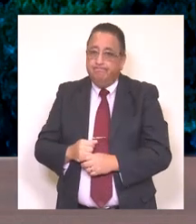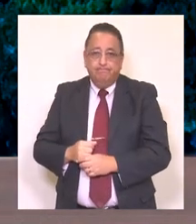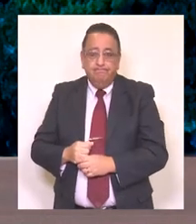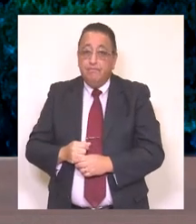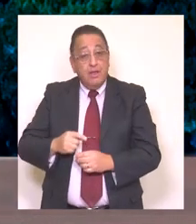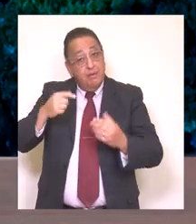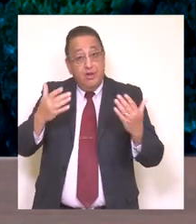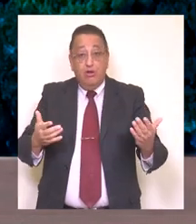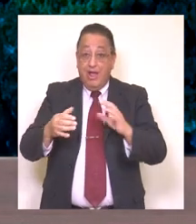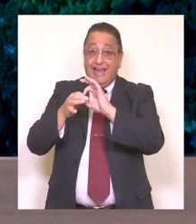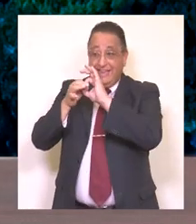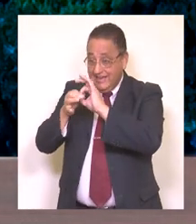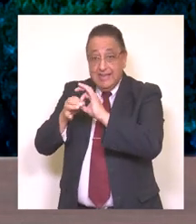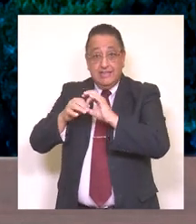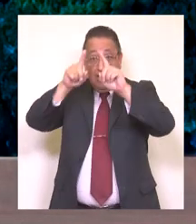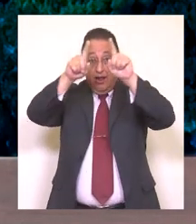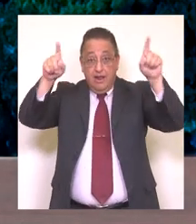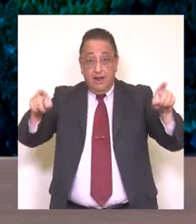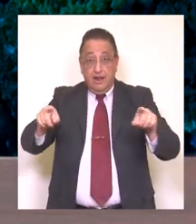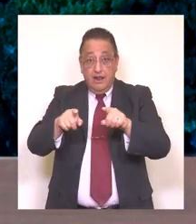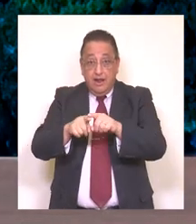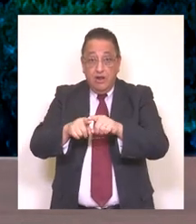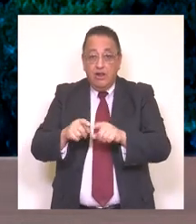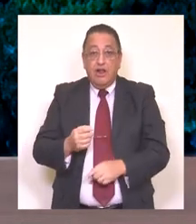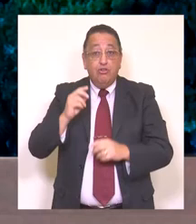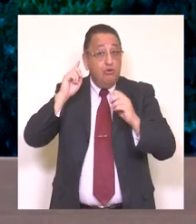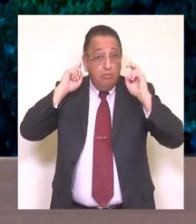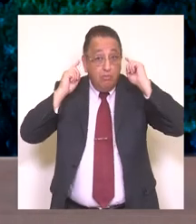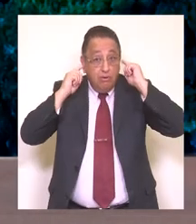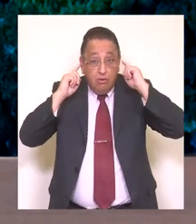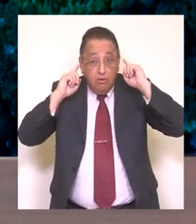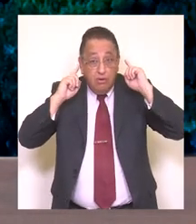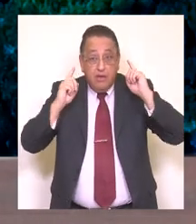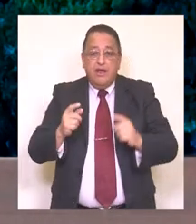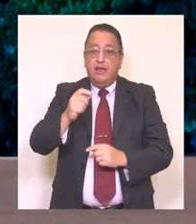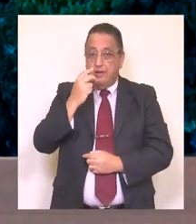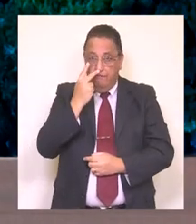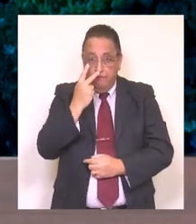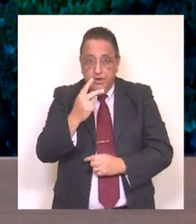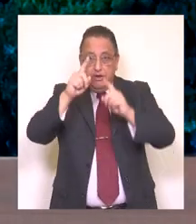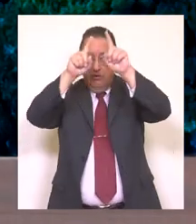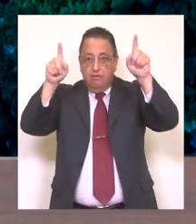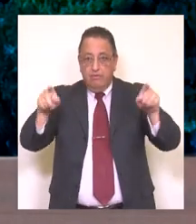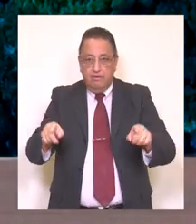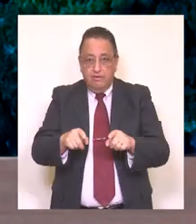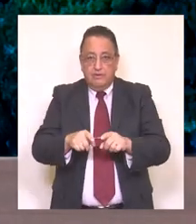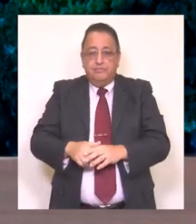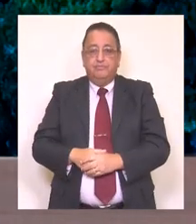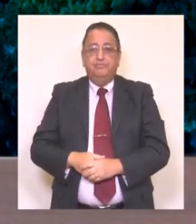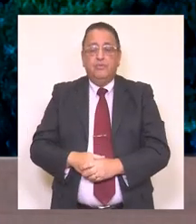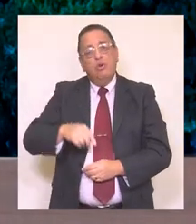Pero gracias a la tecnología, podemos escucharnos y vernos a través de estas pantallas.